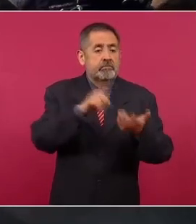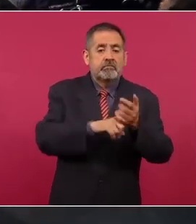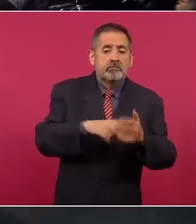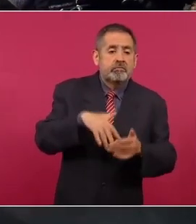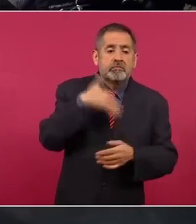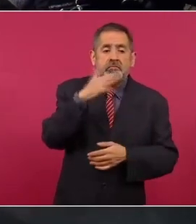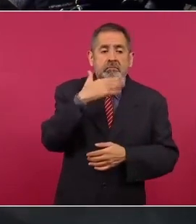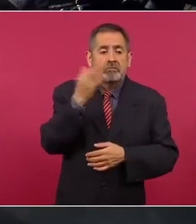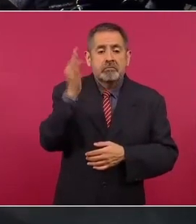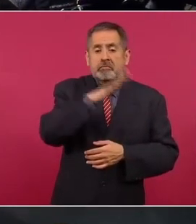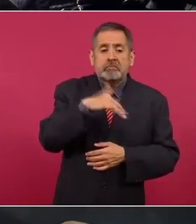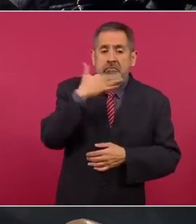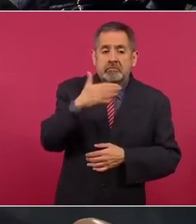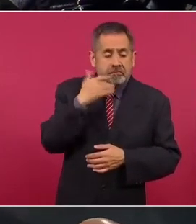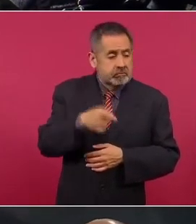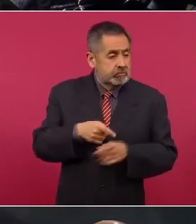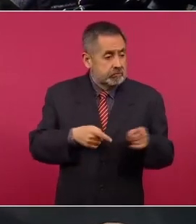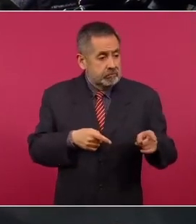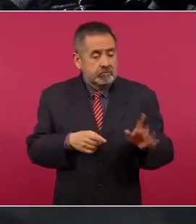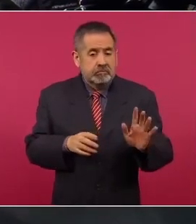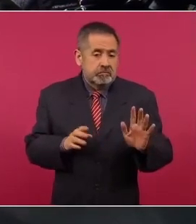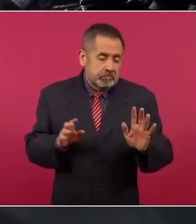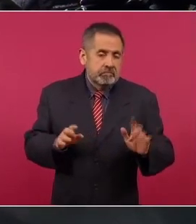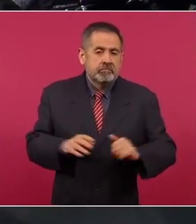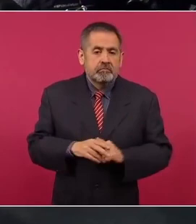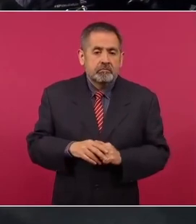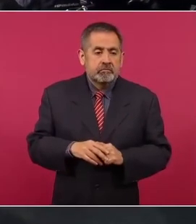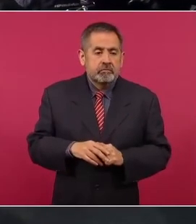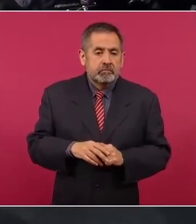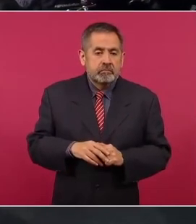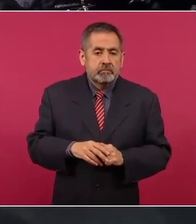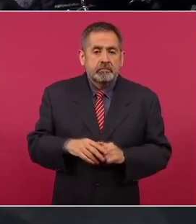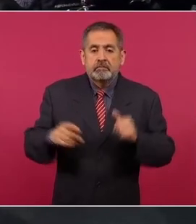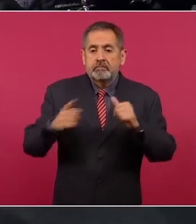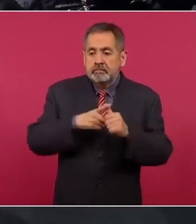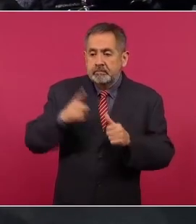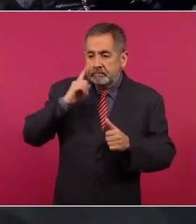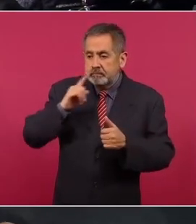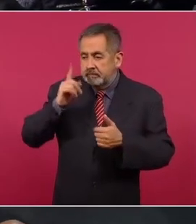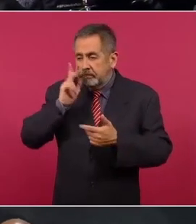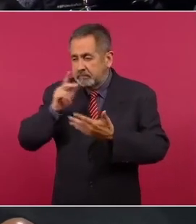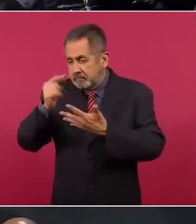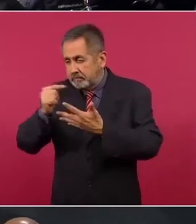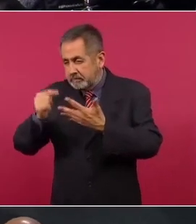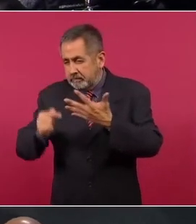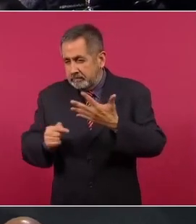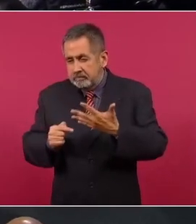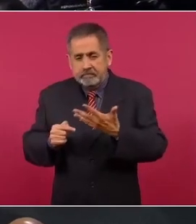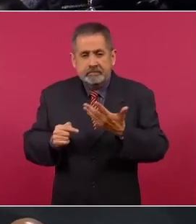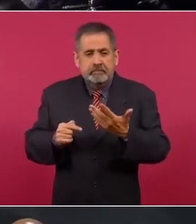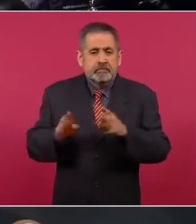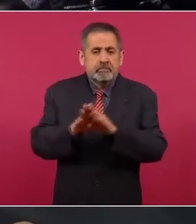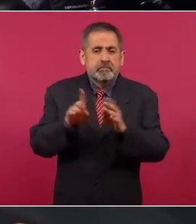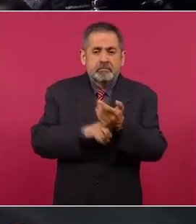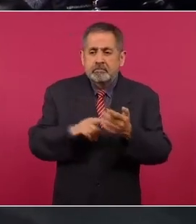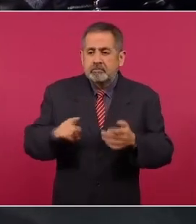se tiene que justificar la presión